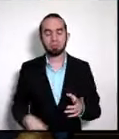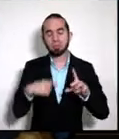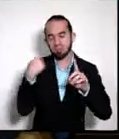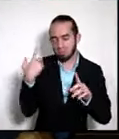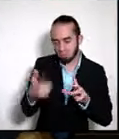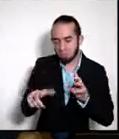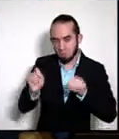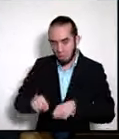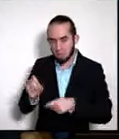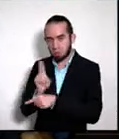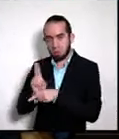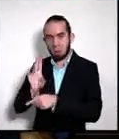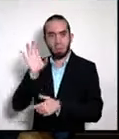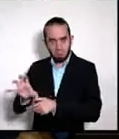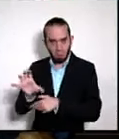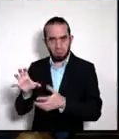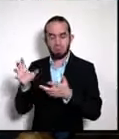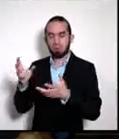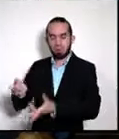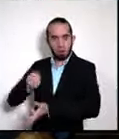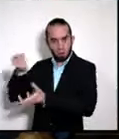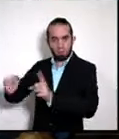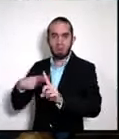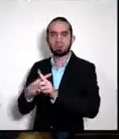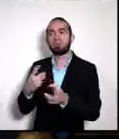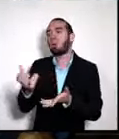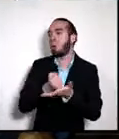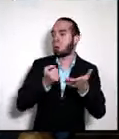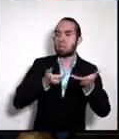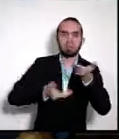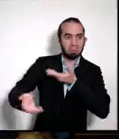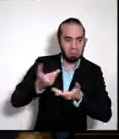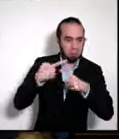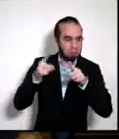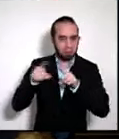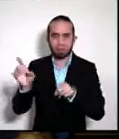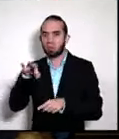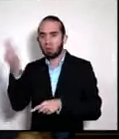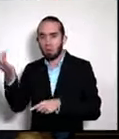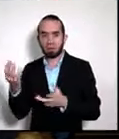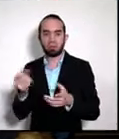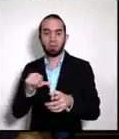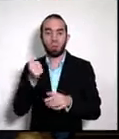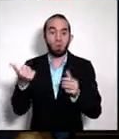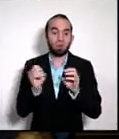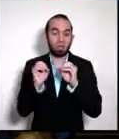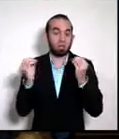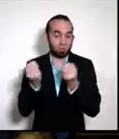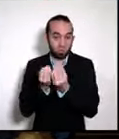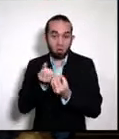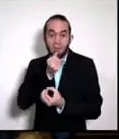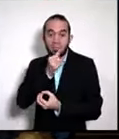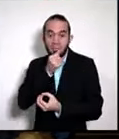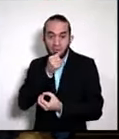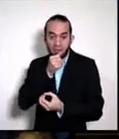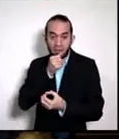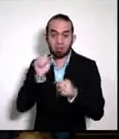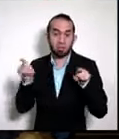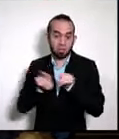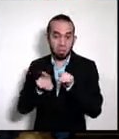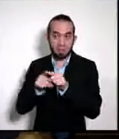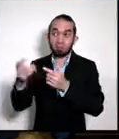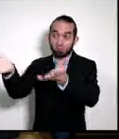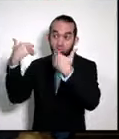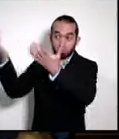y pueden captar recursos de otra manera pueden cobrar servicios vamos a ver hay otras organizaciones de carretera privado que también se dedican a traer